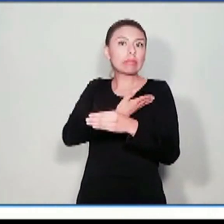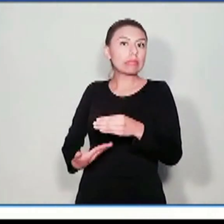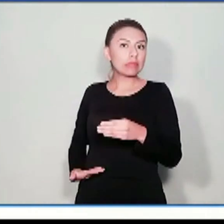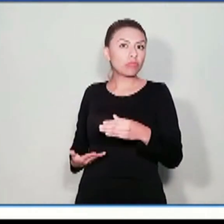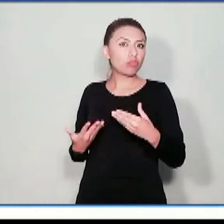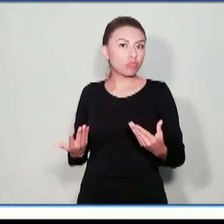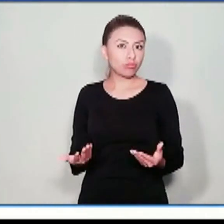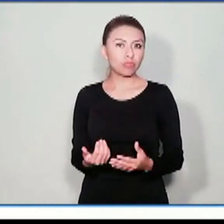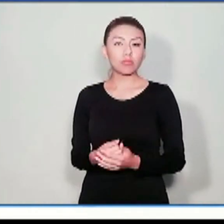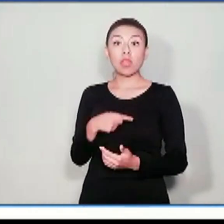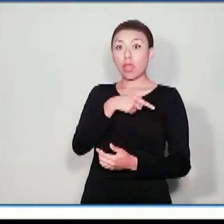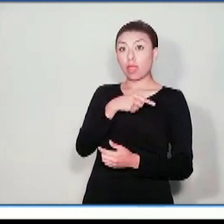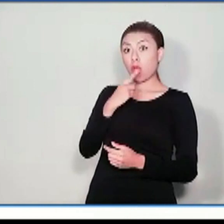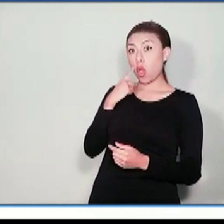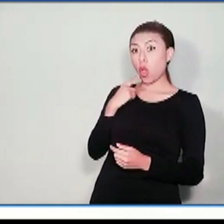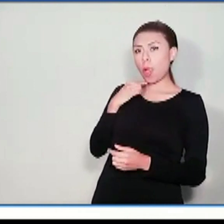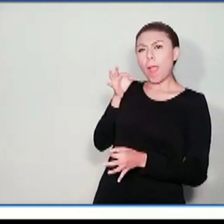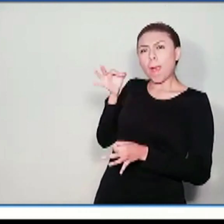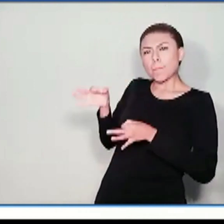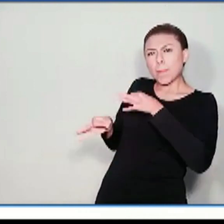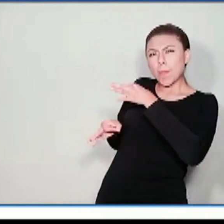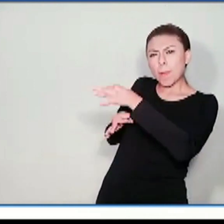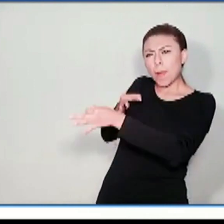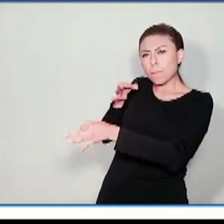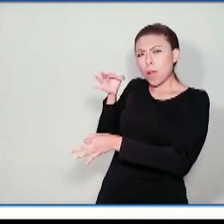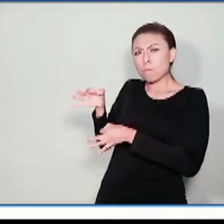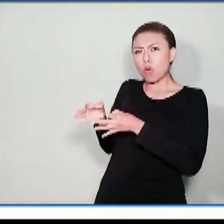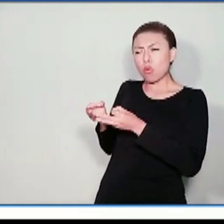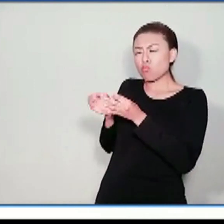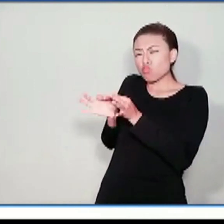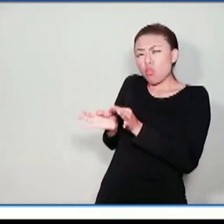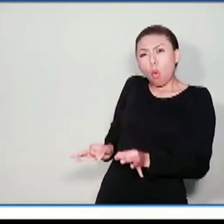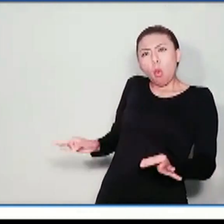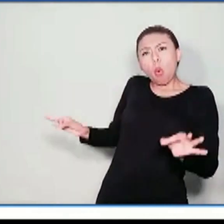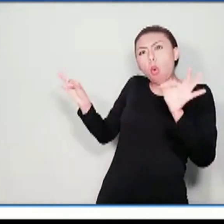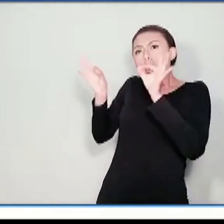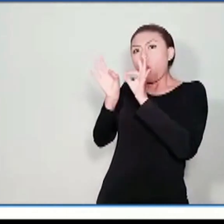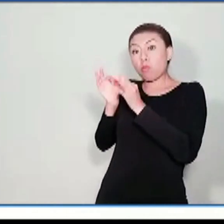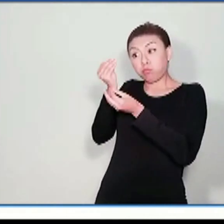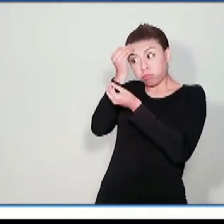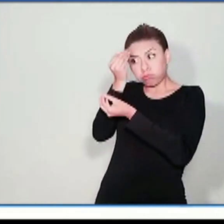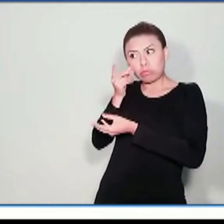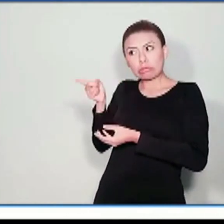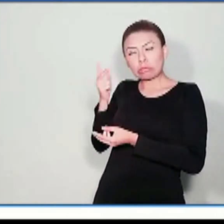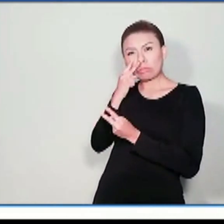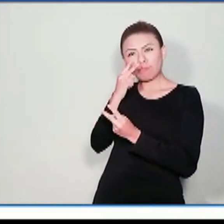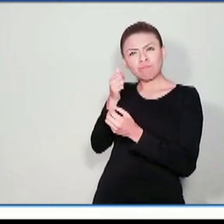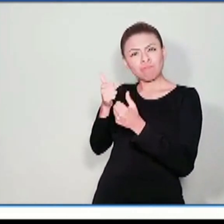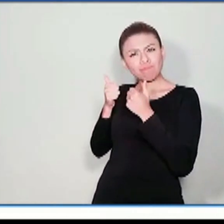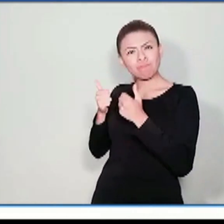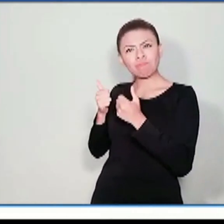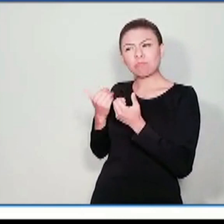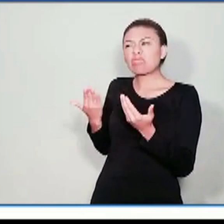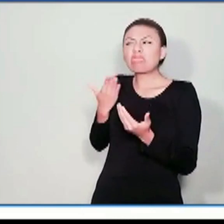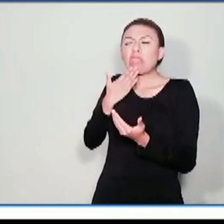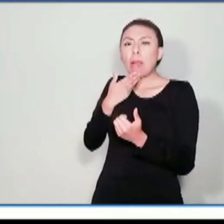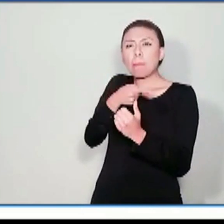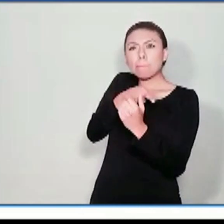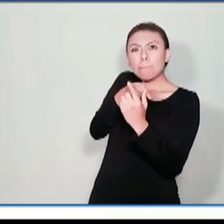le dará su voto. José le explica que es muy importante informarse bien